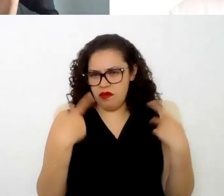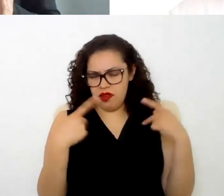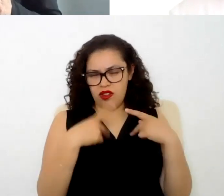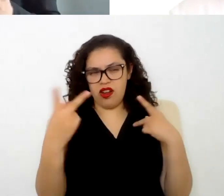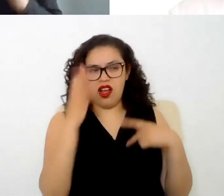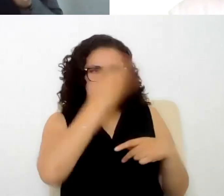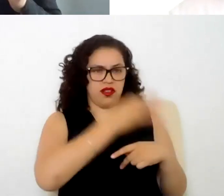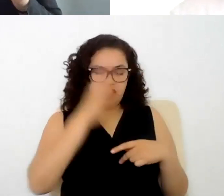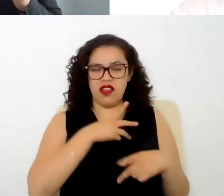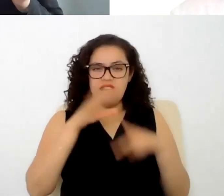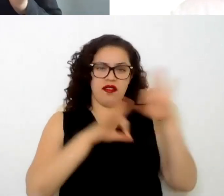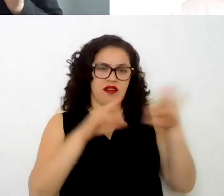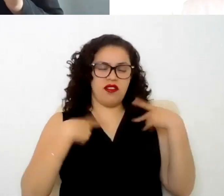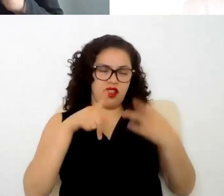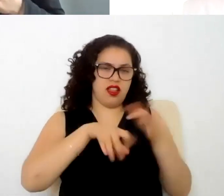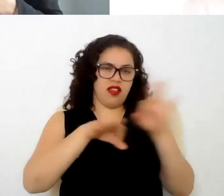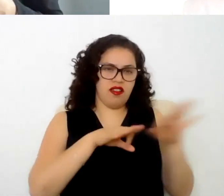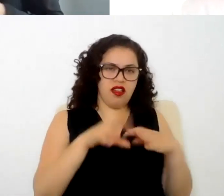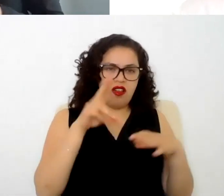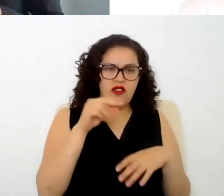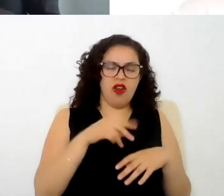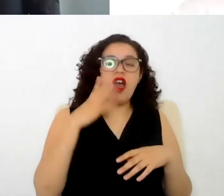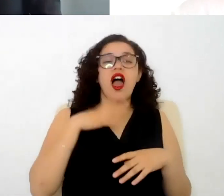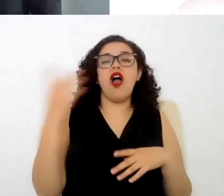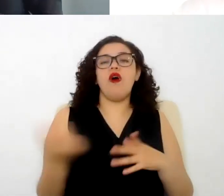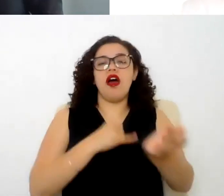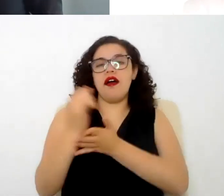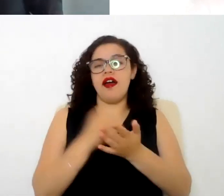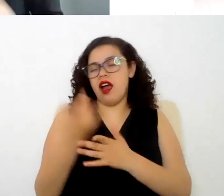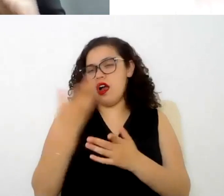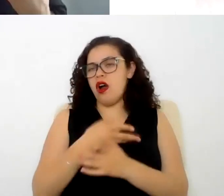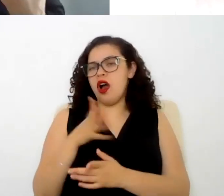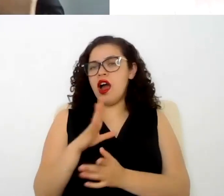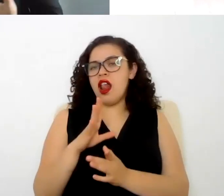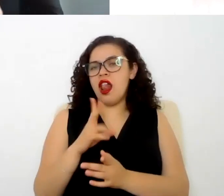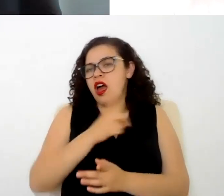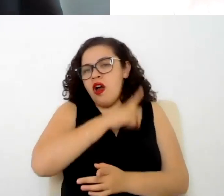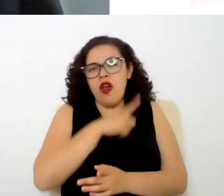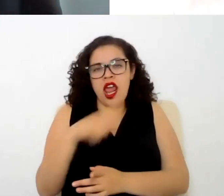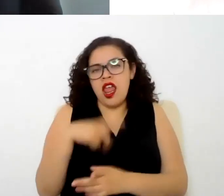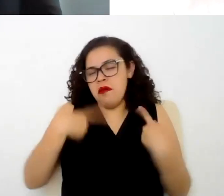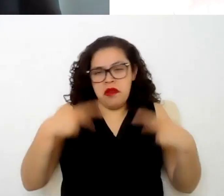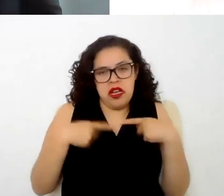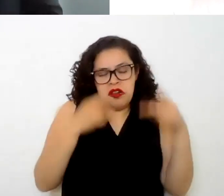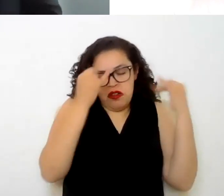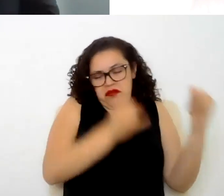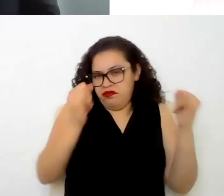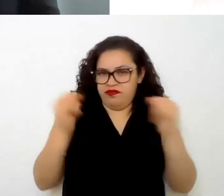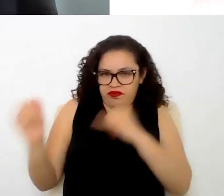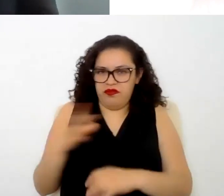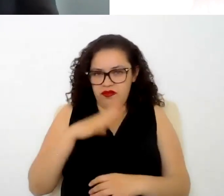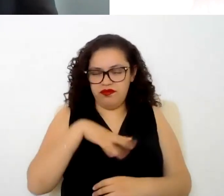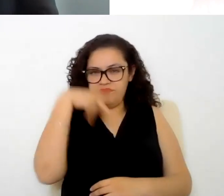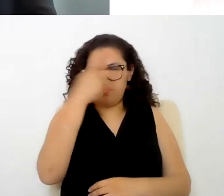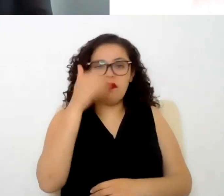es trabajador y patrón es una decisión sumamente unilateral que toma cada trabajador si es su